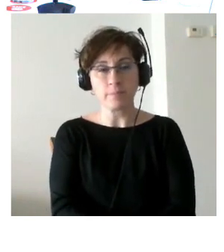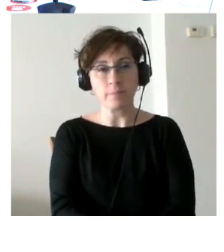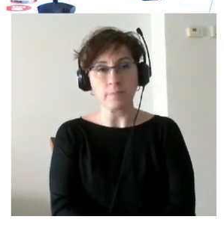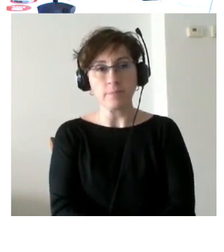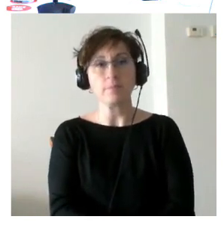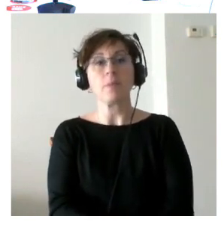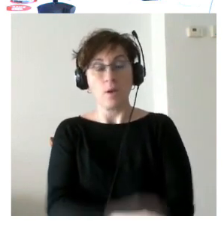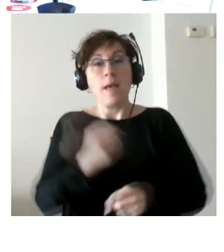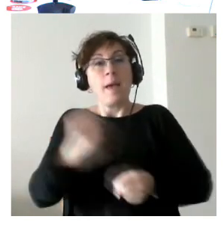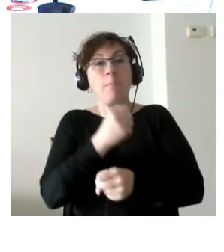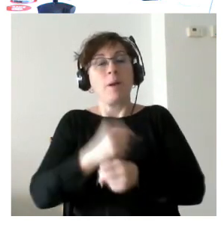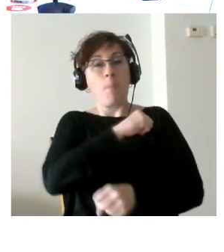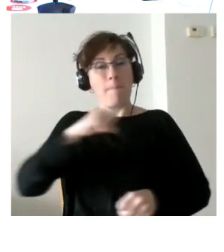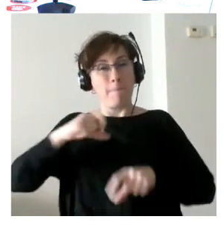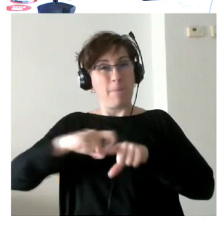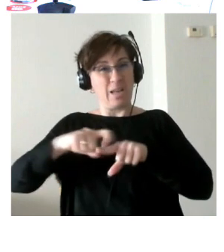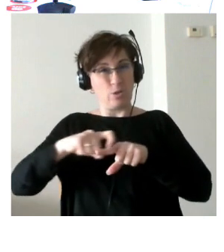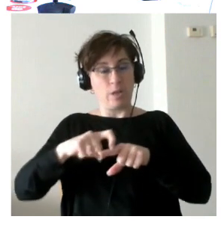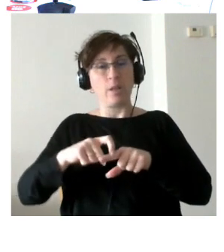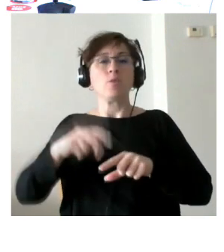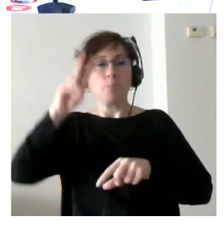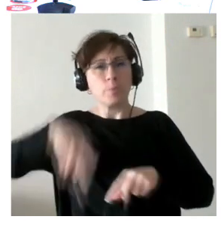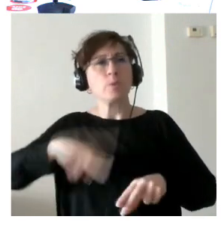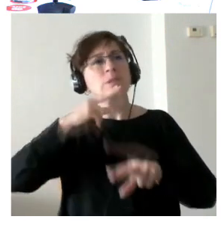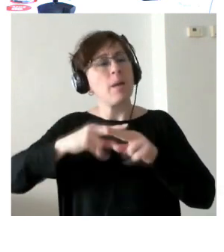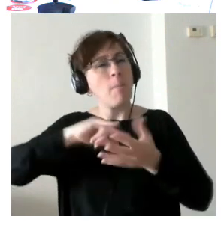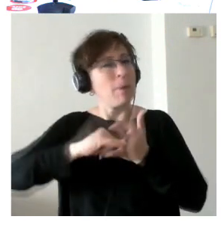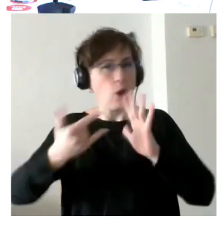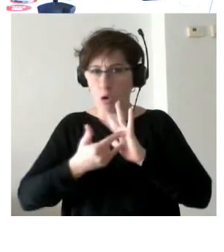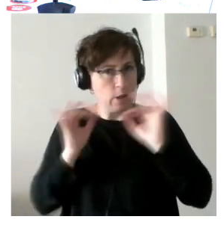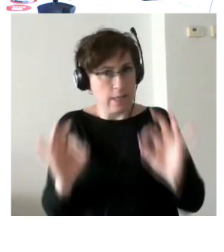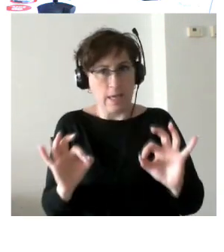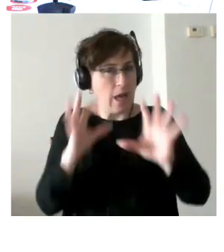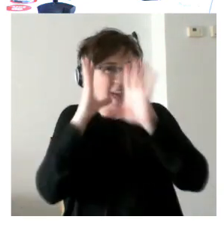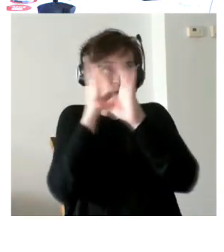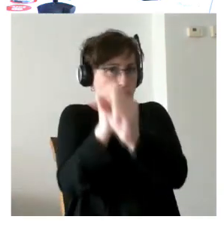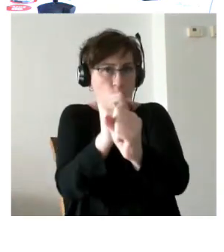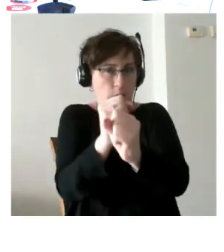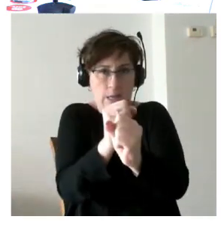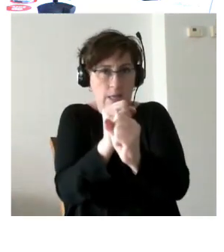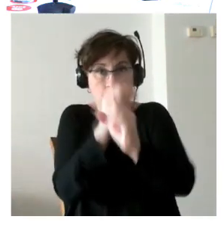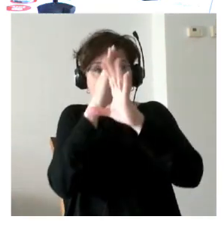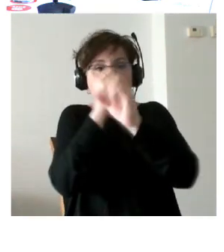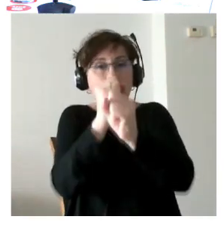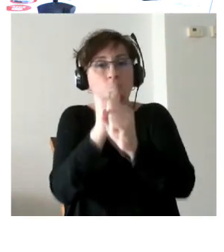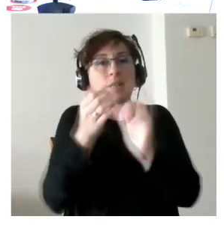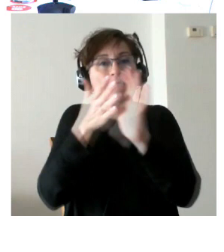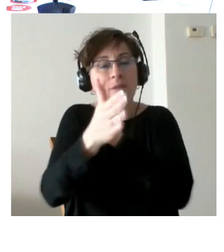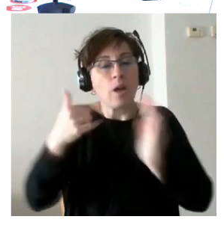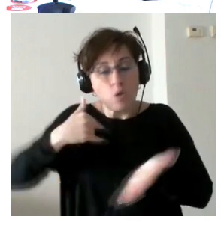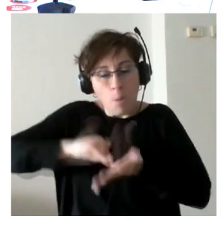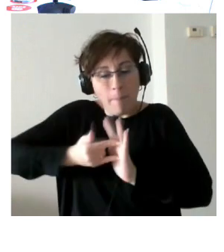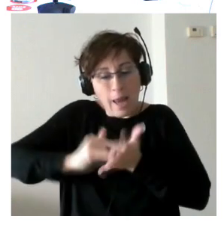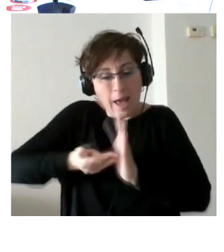es una metodología un enfoque que está muy basado en lo que es la planificación central de la persona